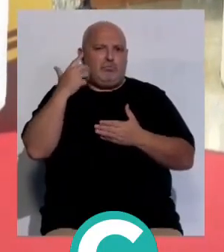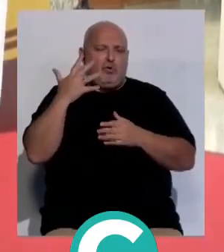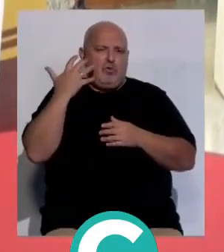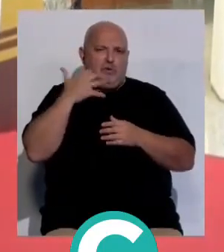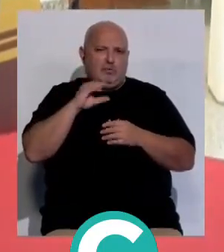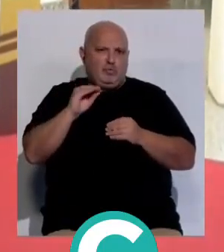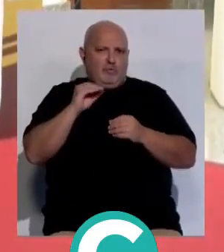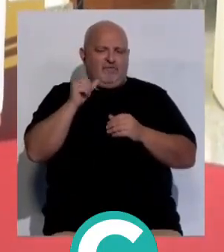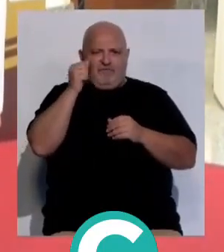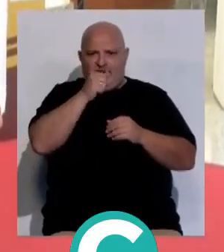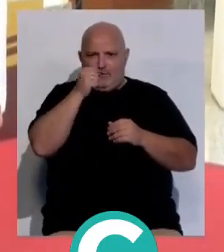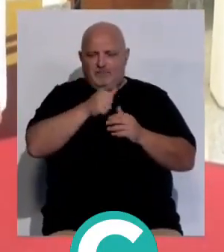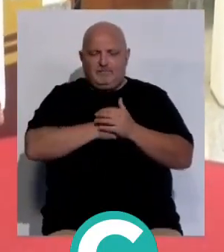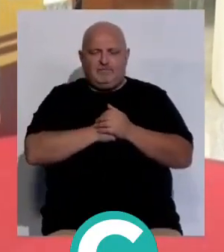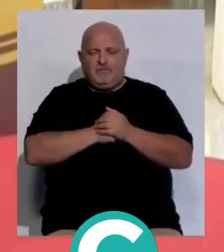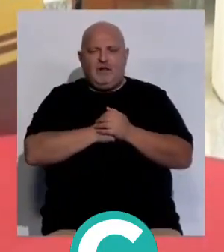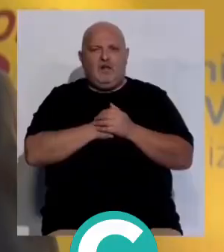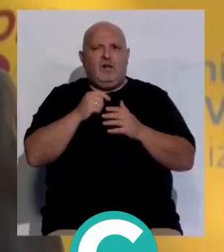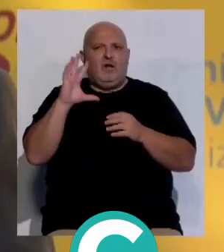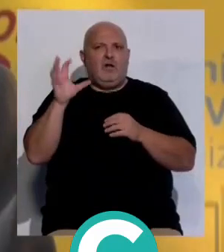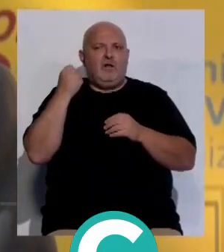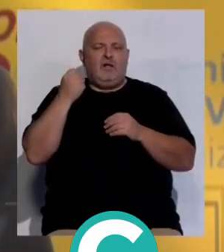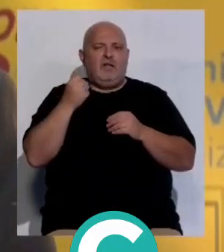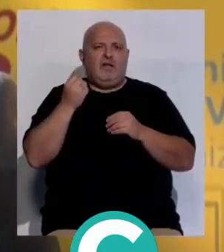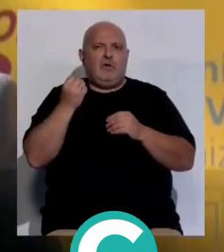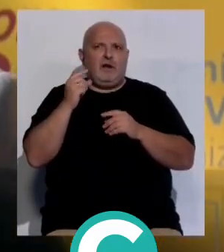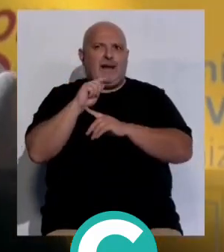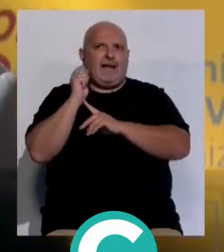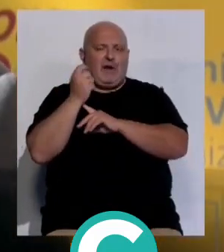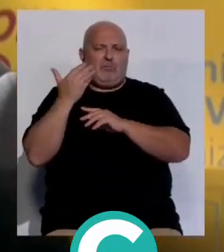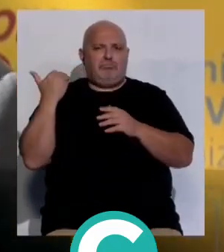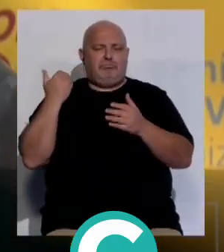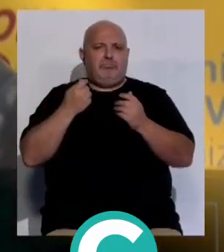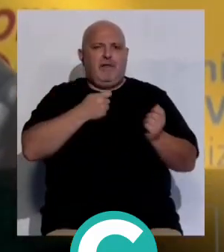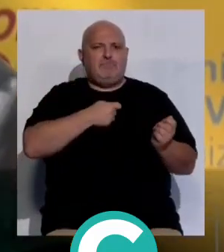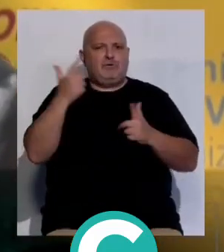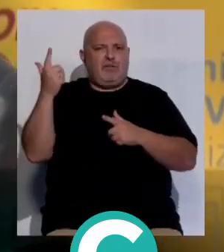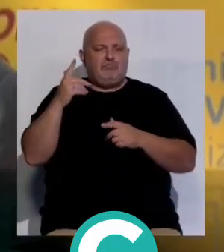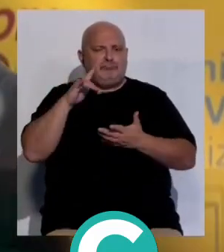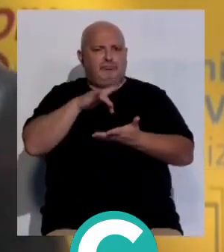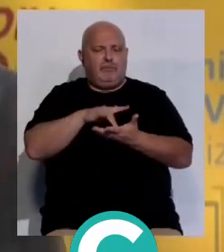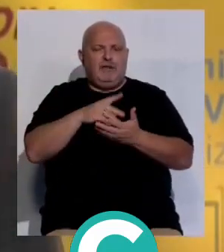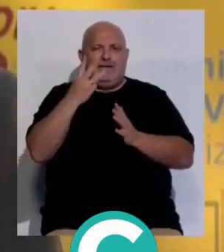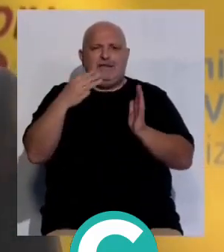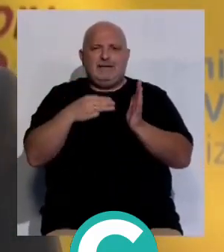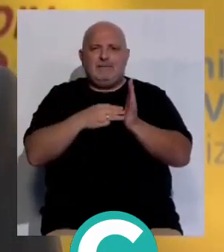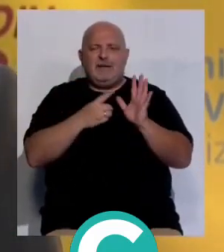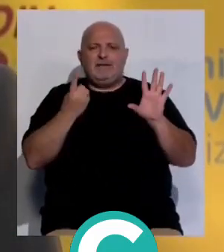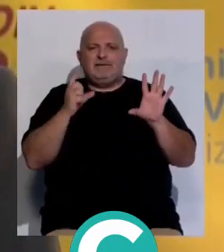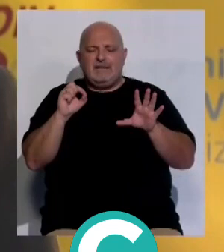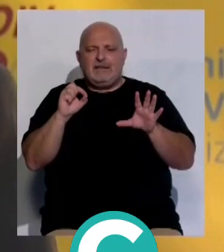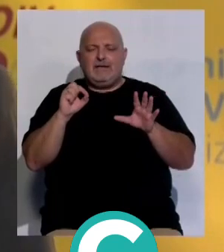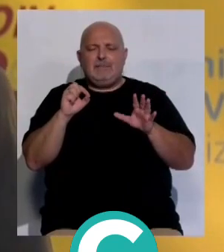reconocidas. Muy recientemente hemos logrado la cifra récord de exportaciones, 3.060